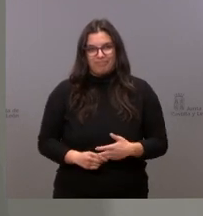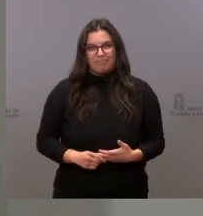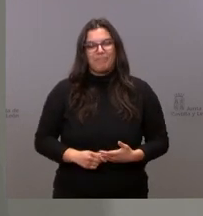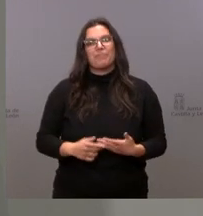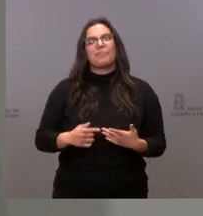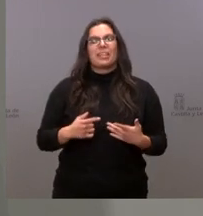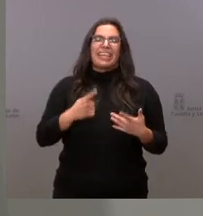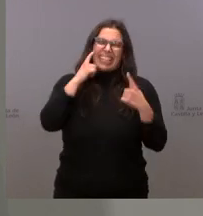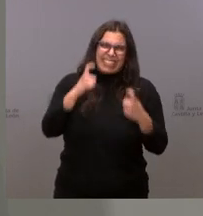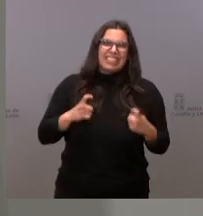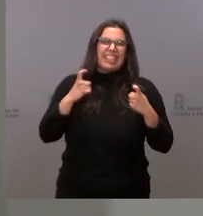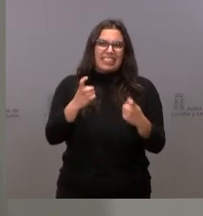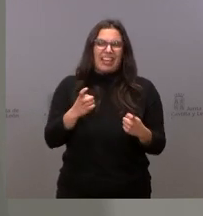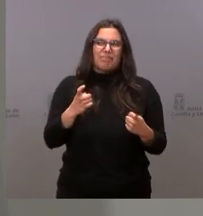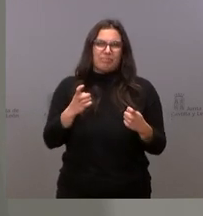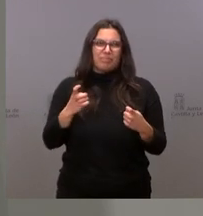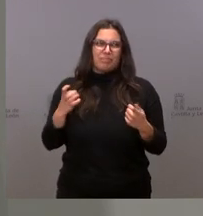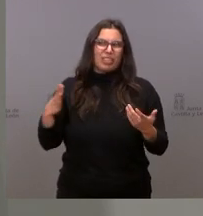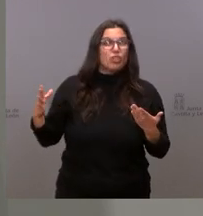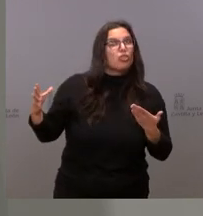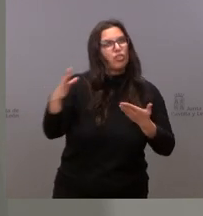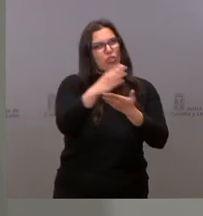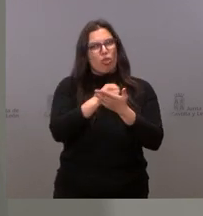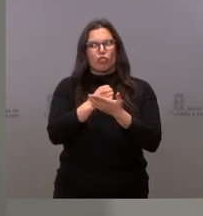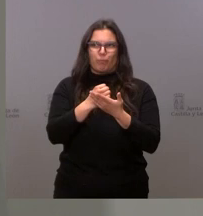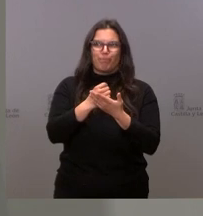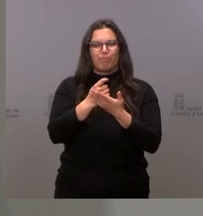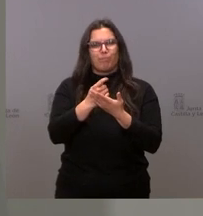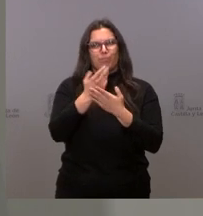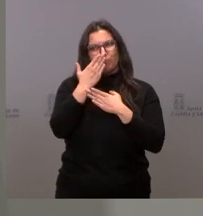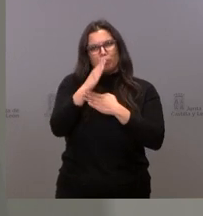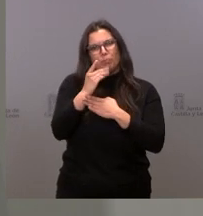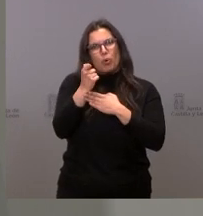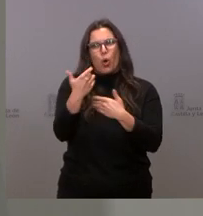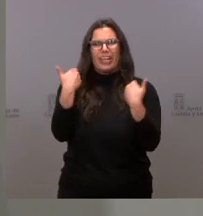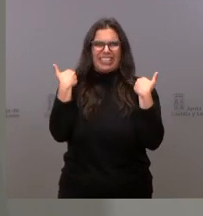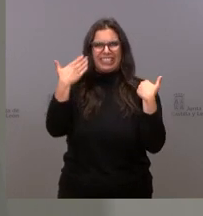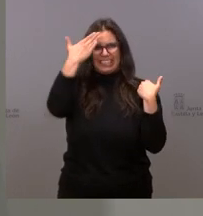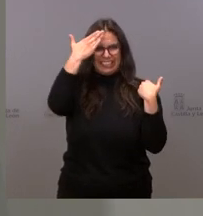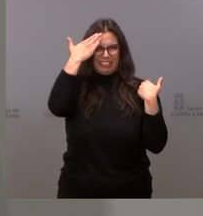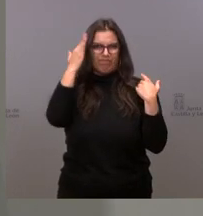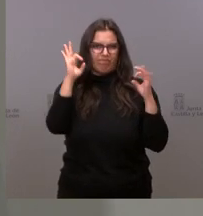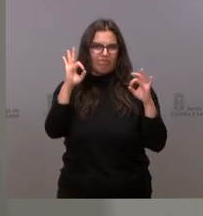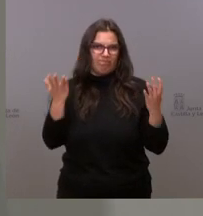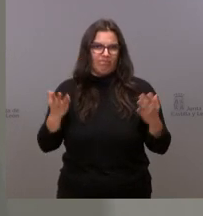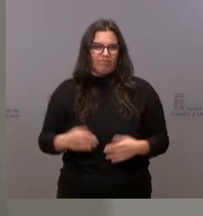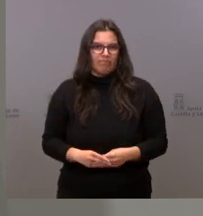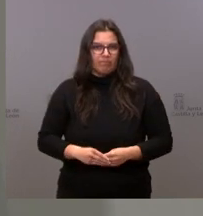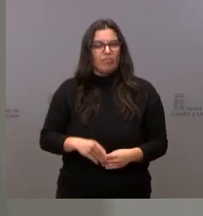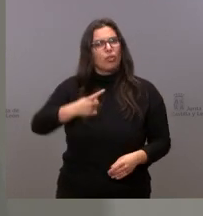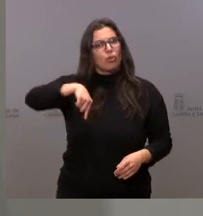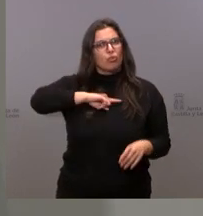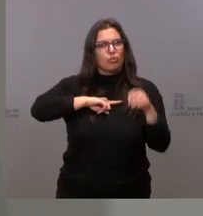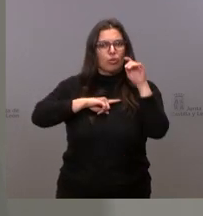Vamos a intentar ser todos un poco responsables. Y yo creo que nosotros hemos